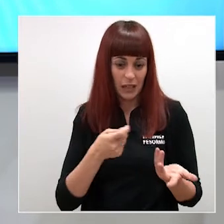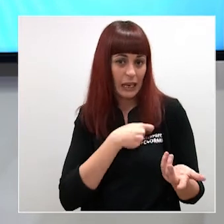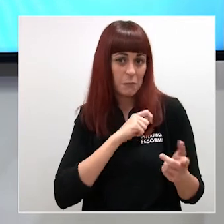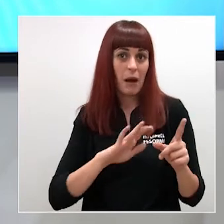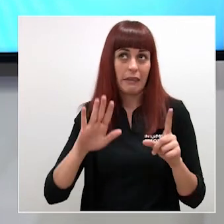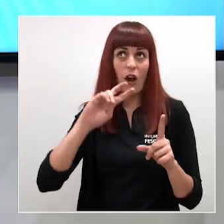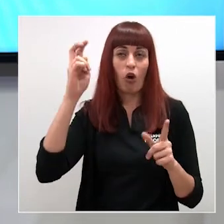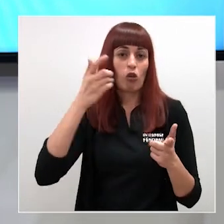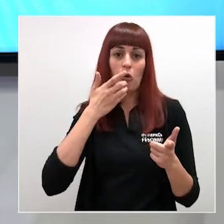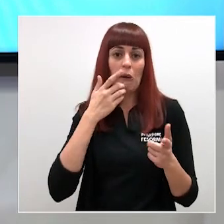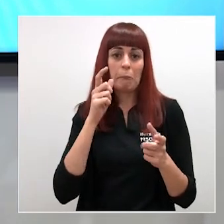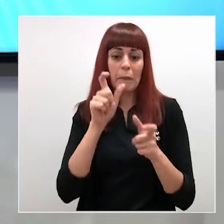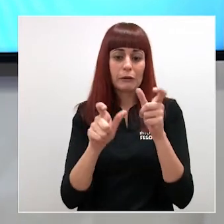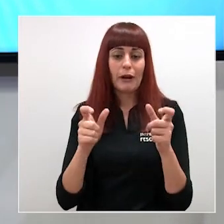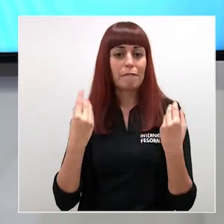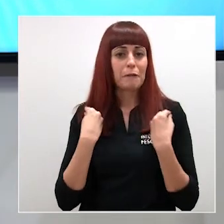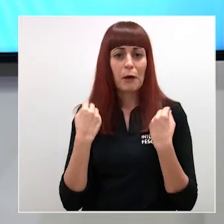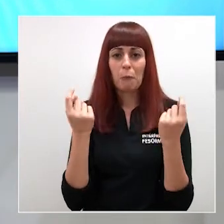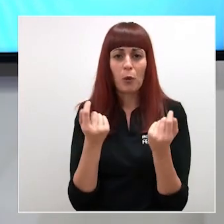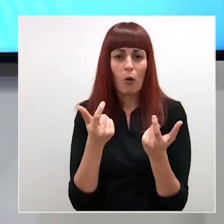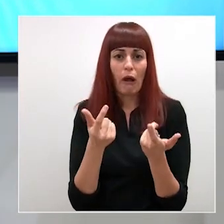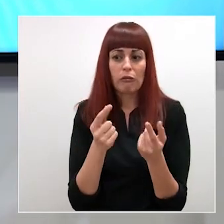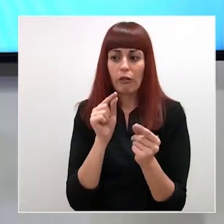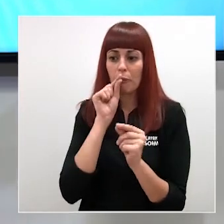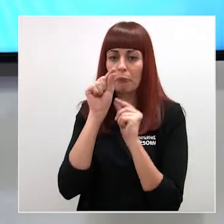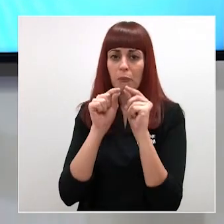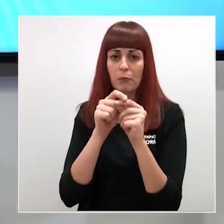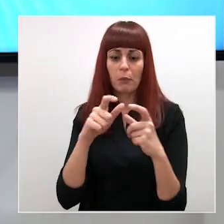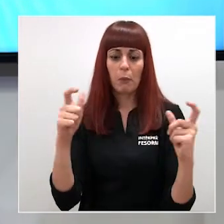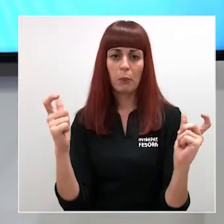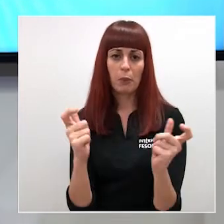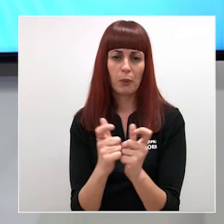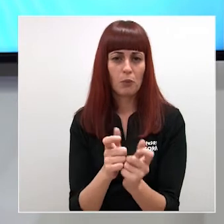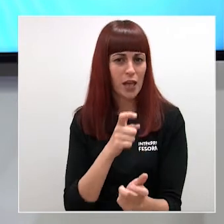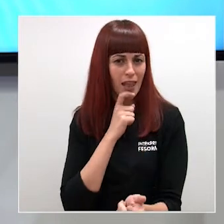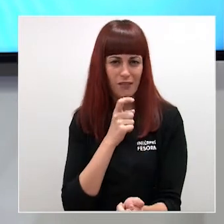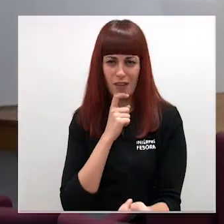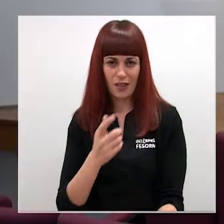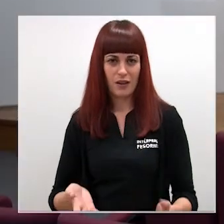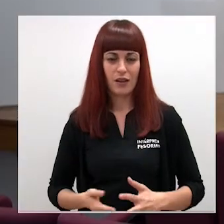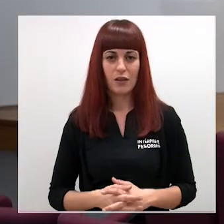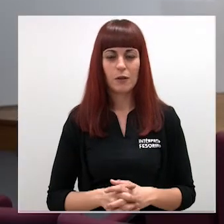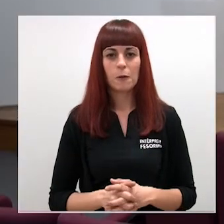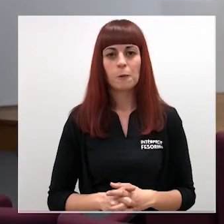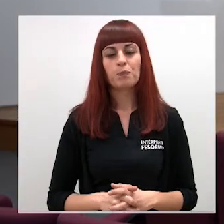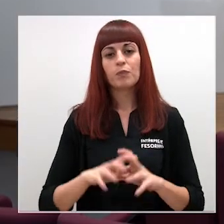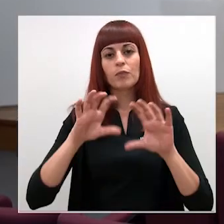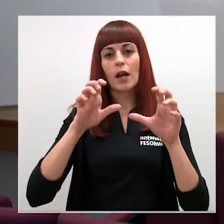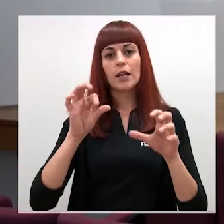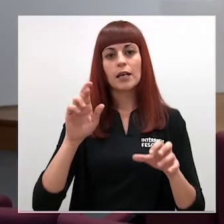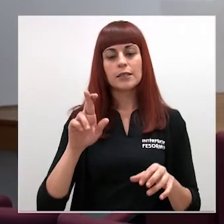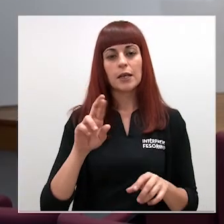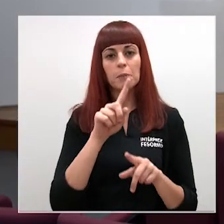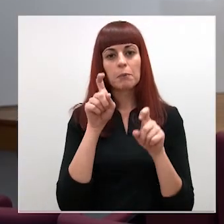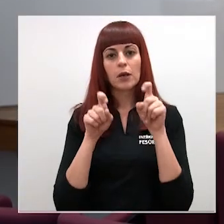poco trasiego de gente y el virus lógicamente que se tramite por las personas pues es más difícil que llegue en la cadena SER preguntan